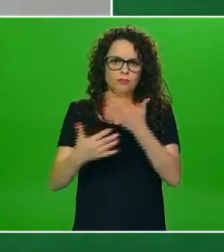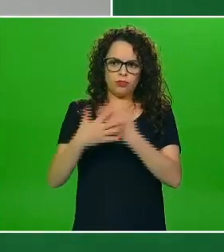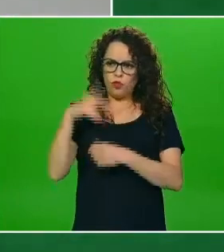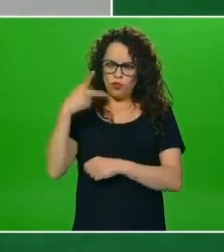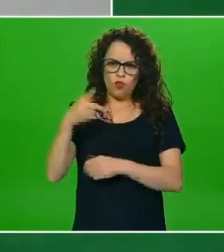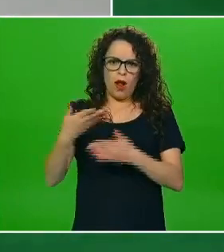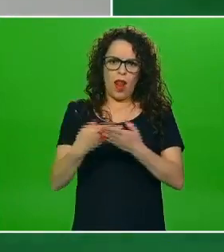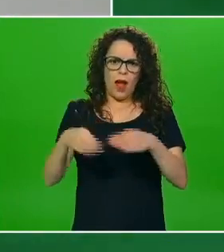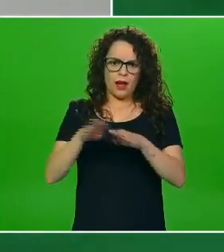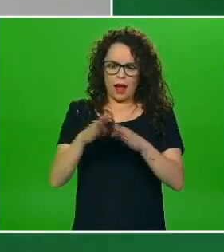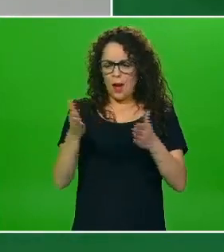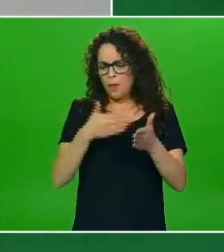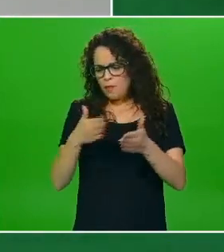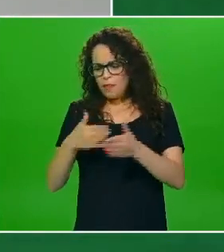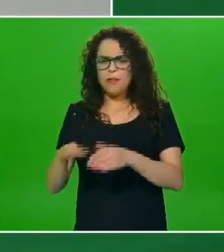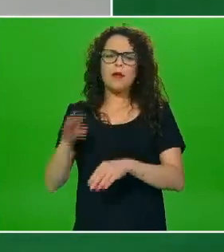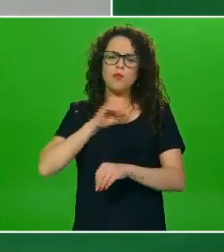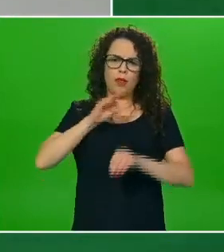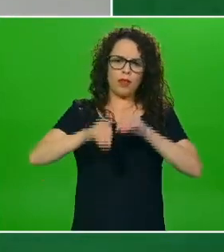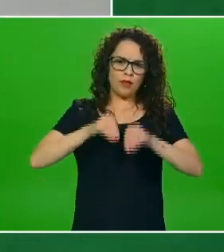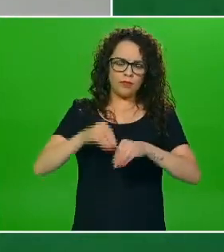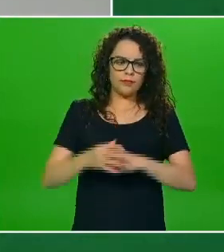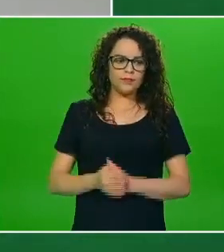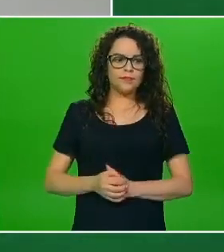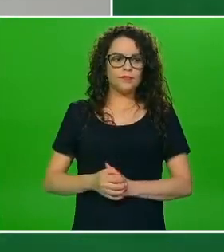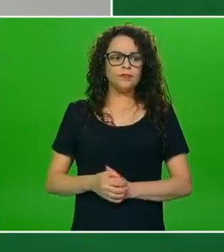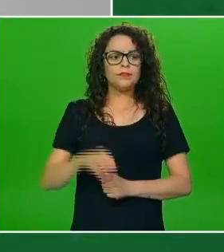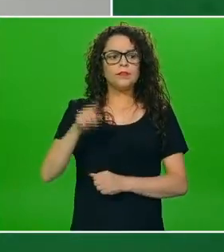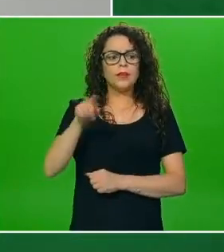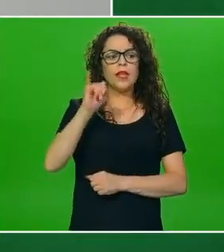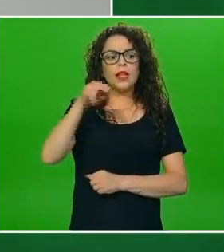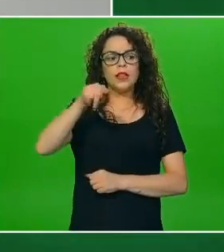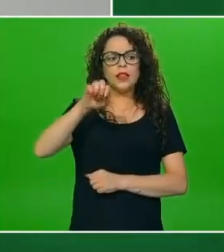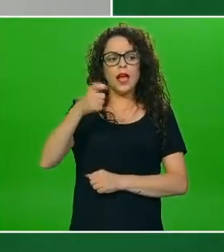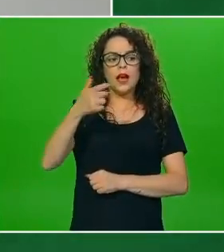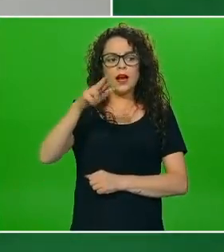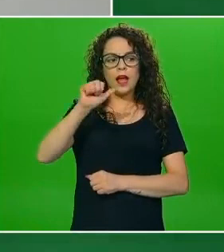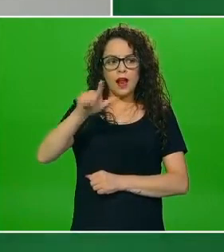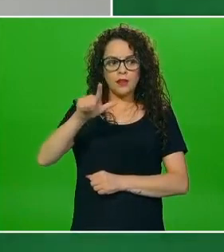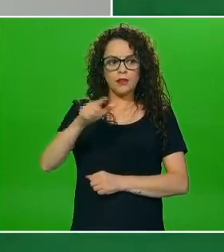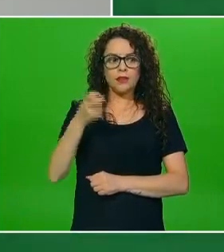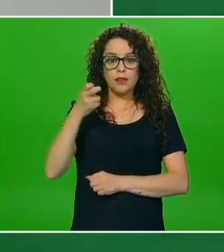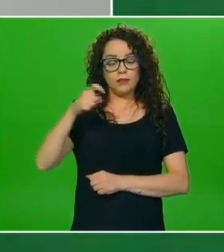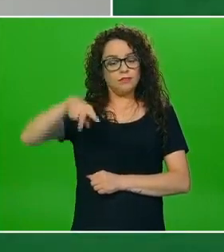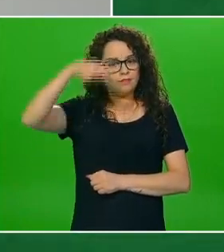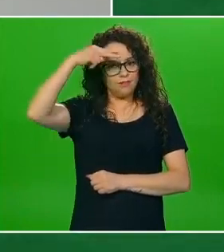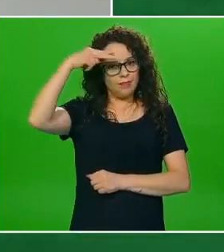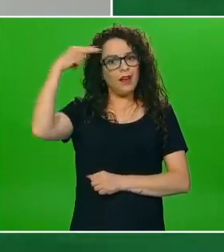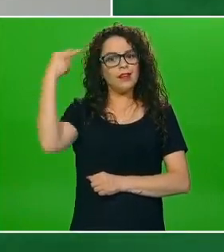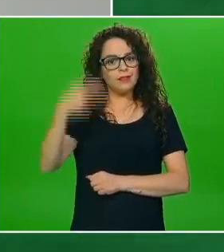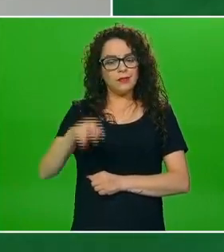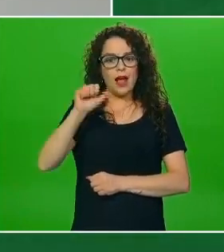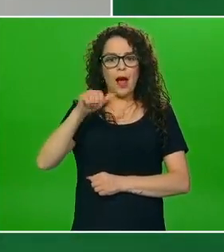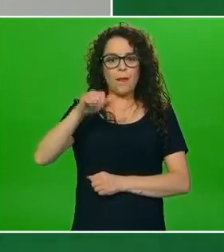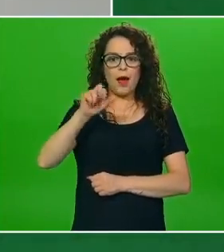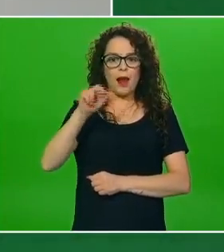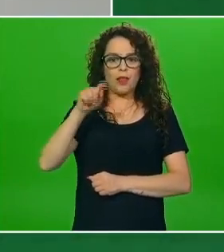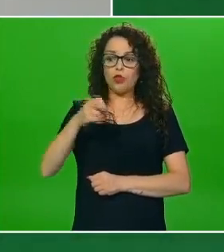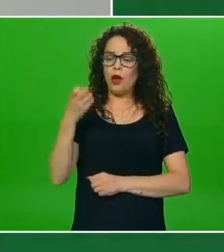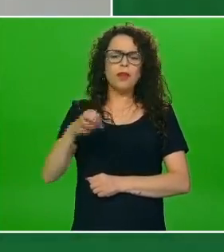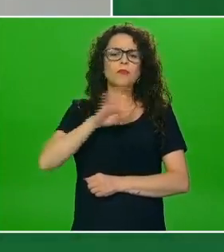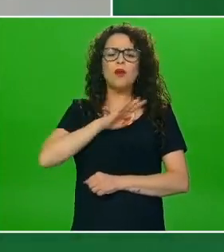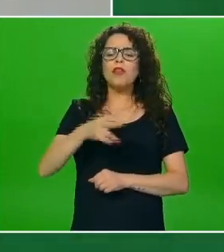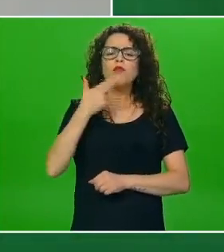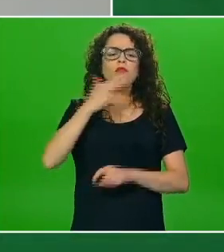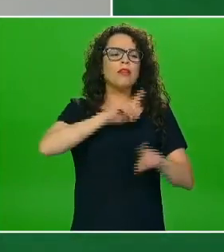el amaranto es un grano entero o cereal integral y es mexicano y es muy versátil de usar